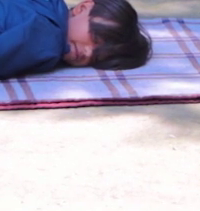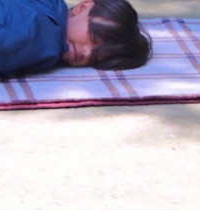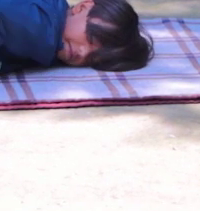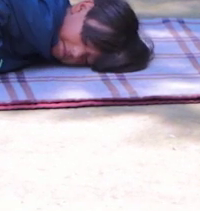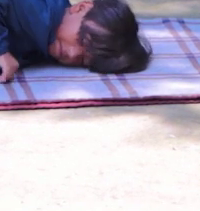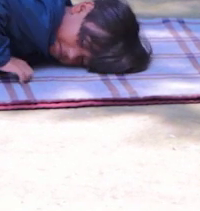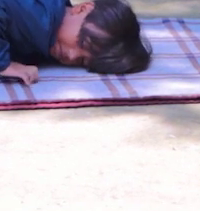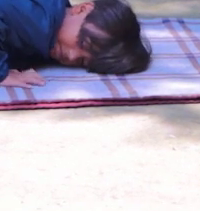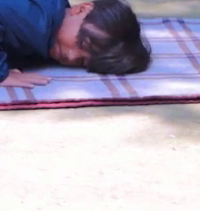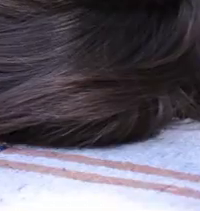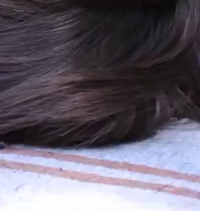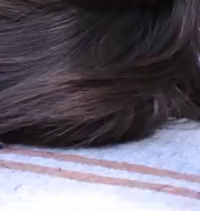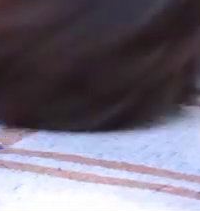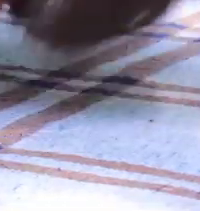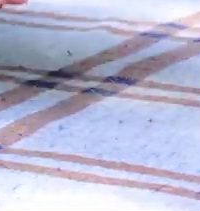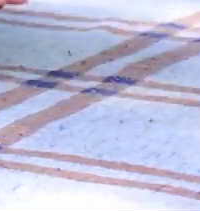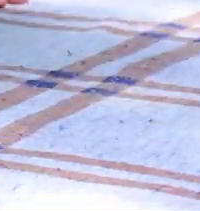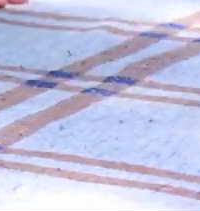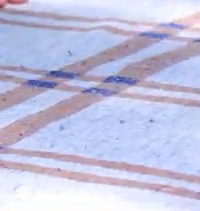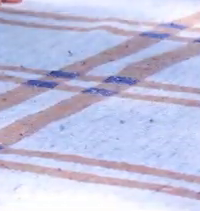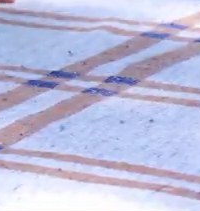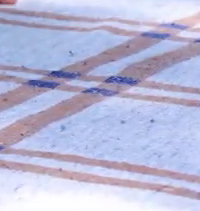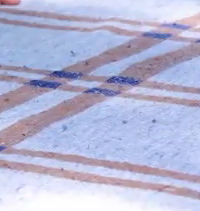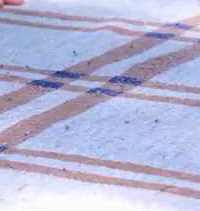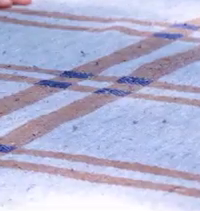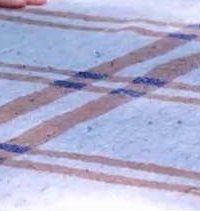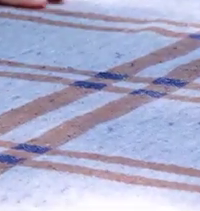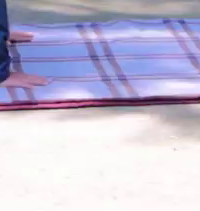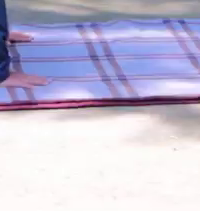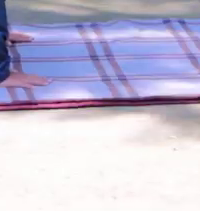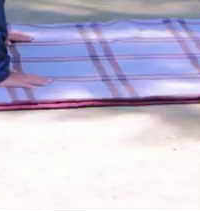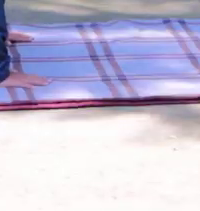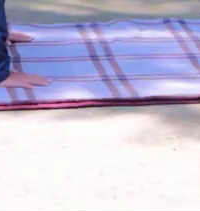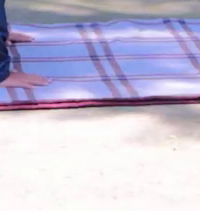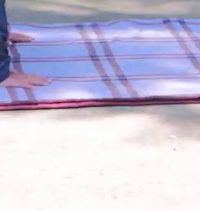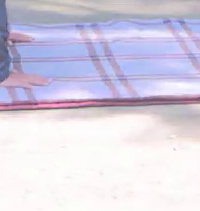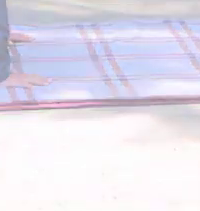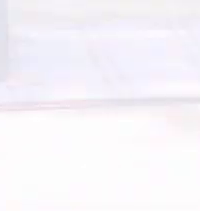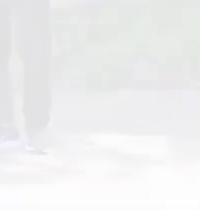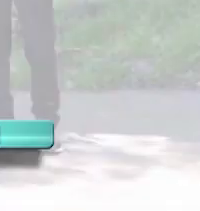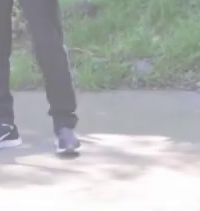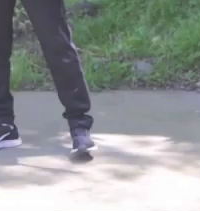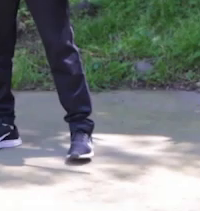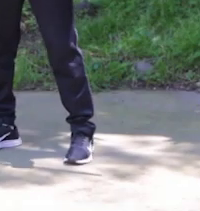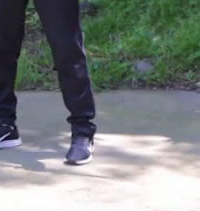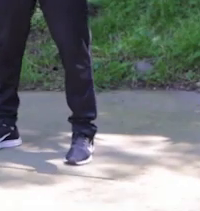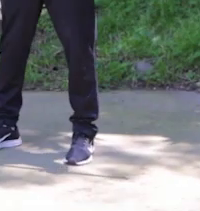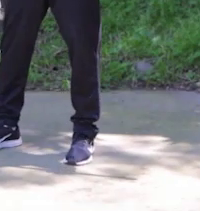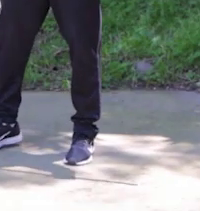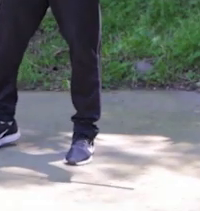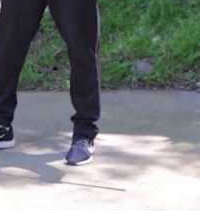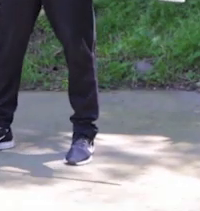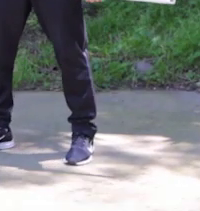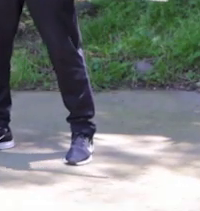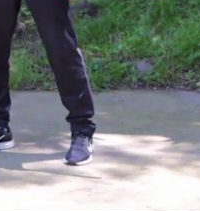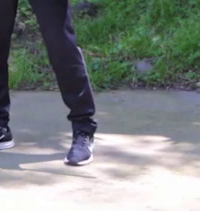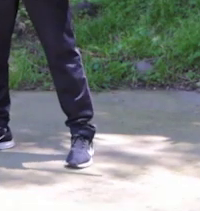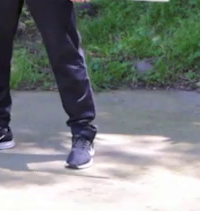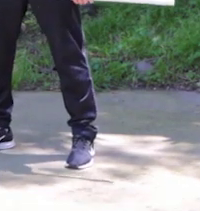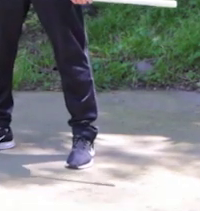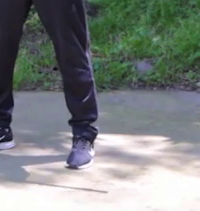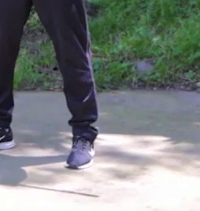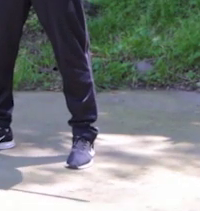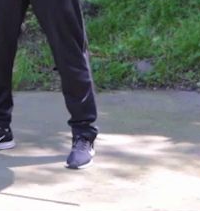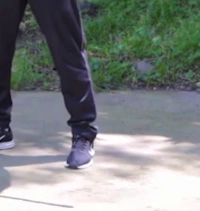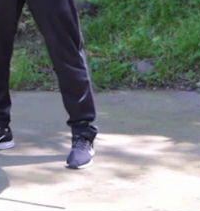nuevamente para hacer el ejercicio. Extendemos brazos y trabajamos. Vamos a trabajar hombro.